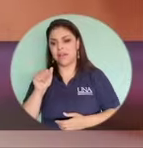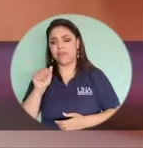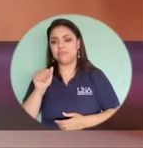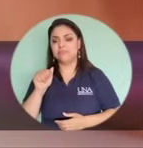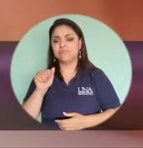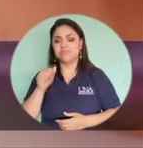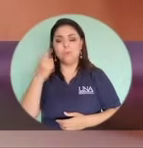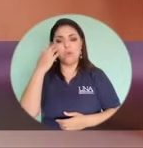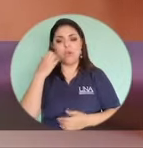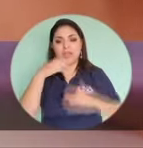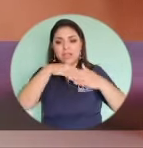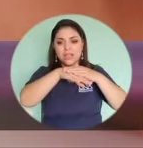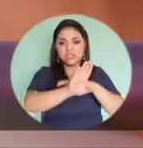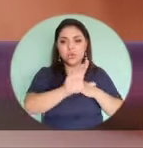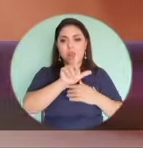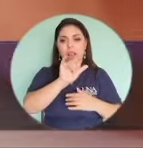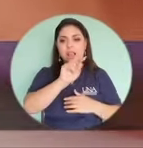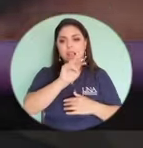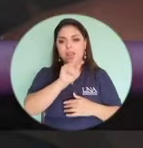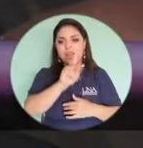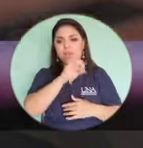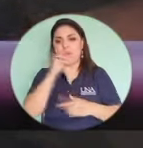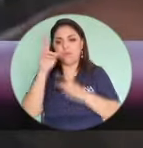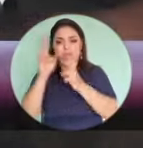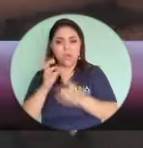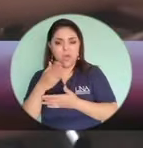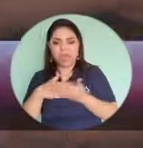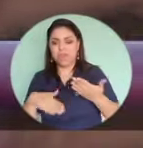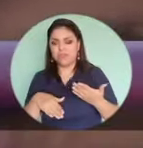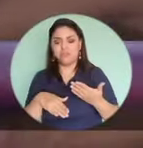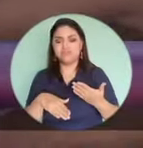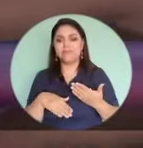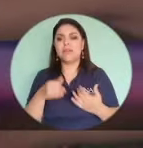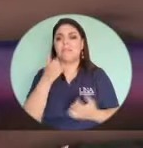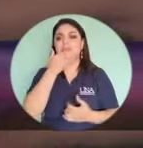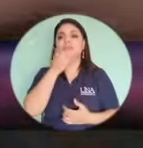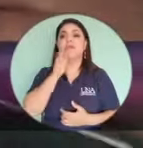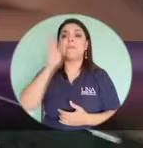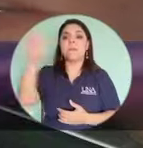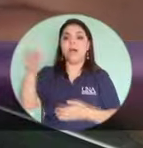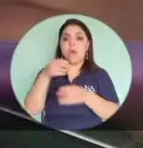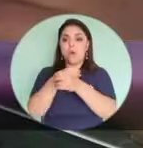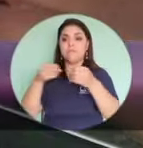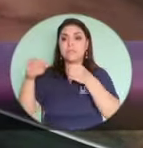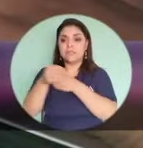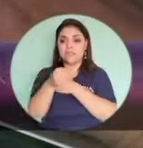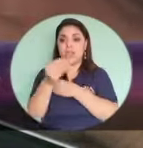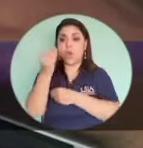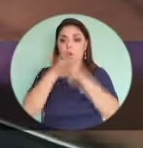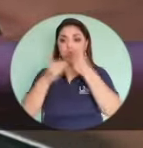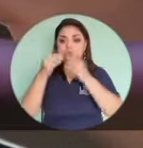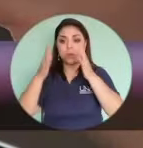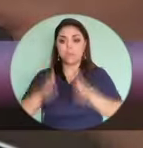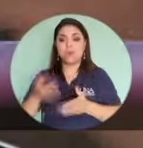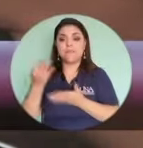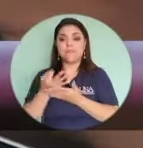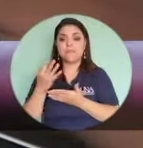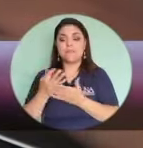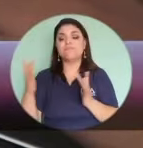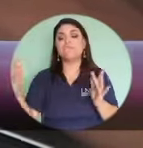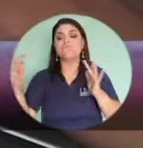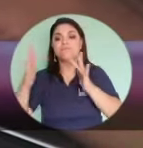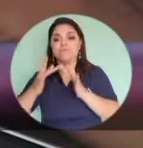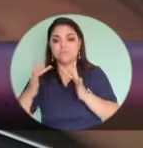al accesar un link o lo que sea la persona cuando es una entidad afiliada a la Oficina del Consumidor Financiero nos